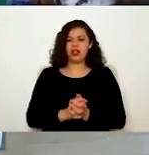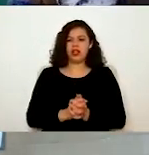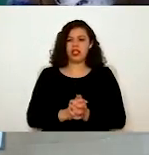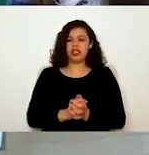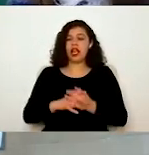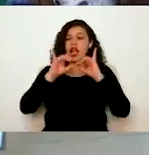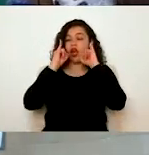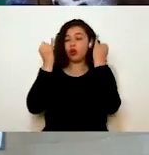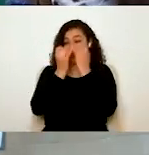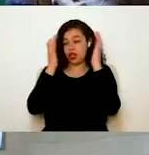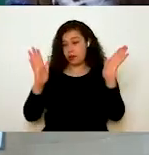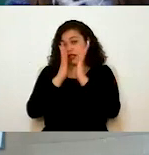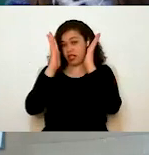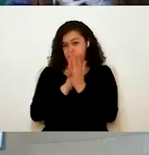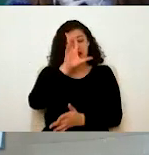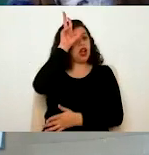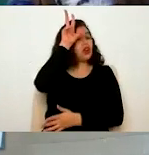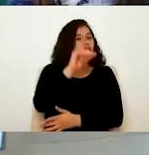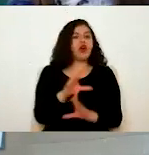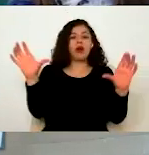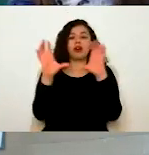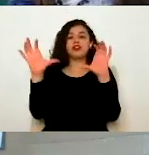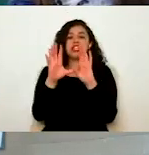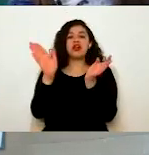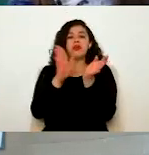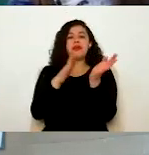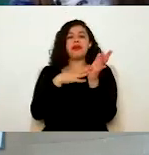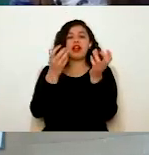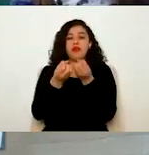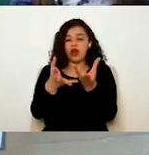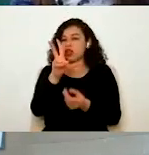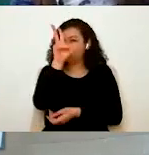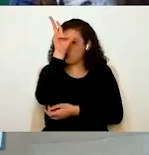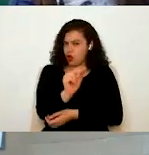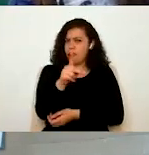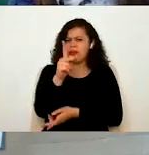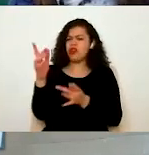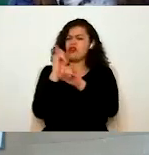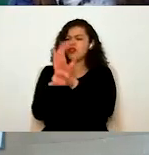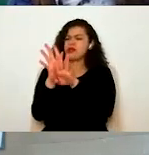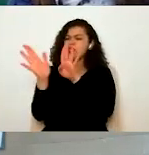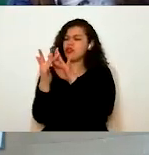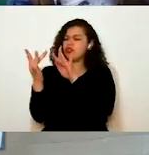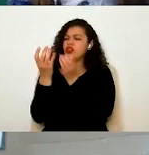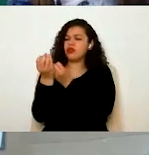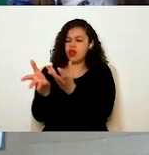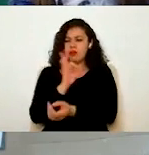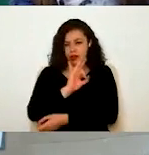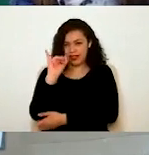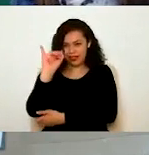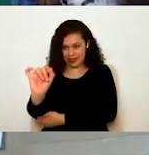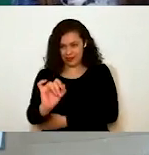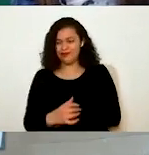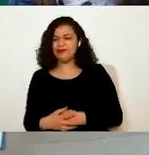Junta no expide los documentos de estas instancias, pero les podemos ayudar con los datos de contacto. Entonces, ustedes pueden acceder a estas